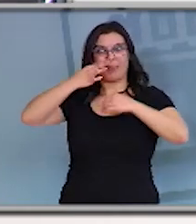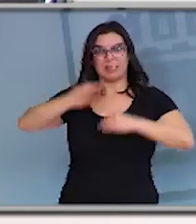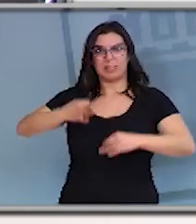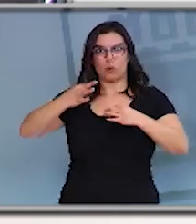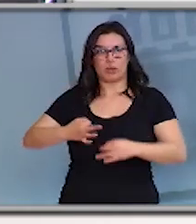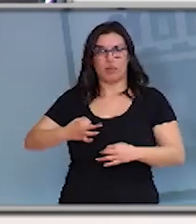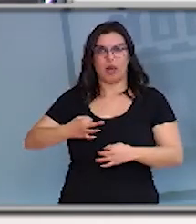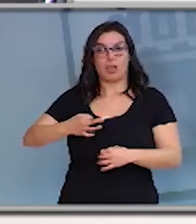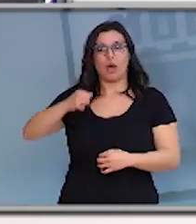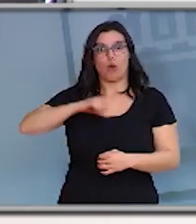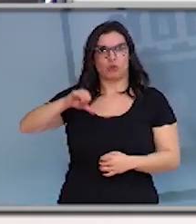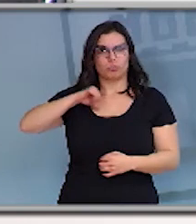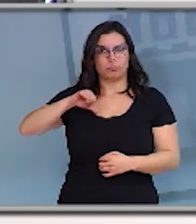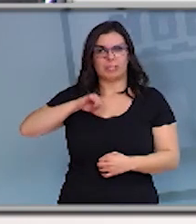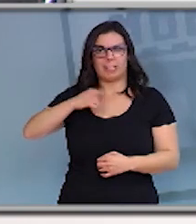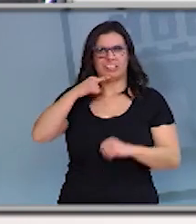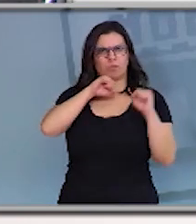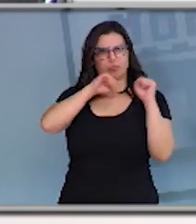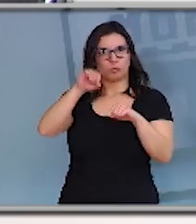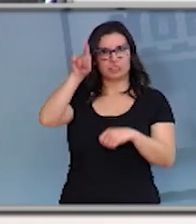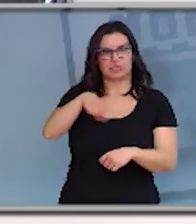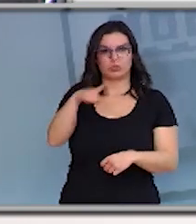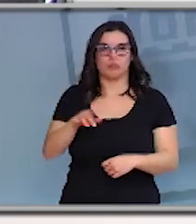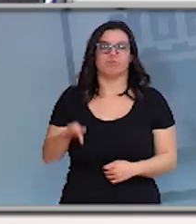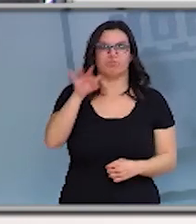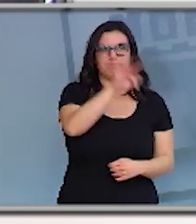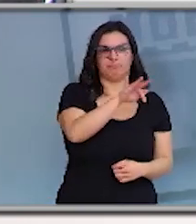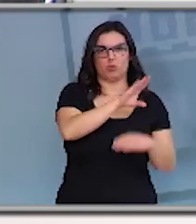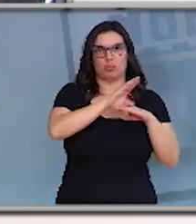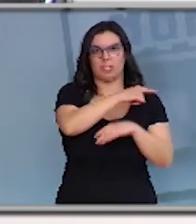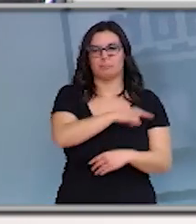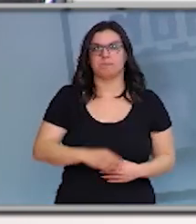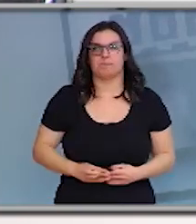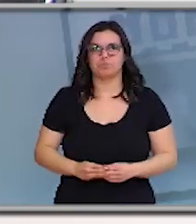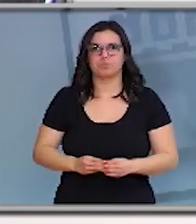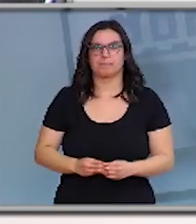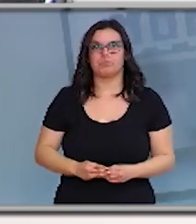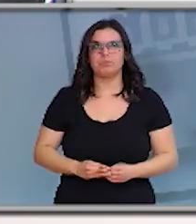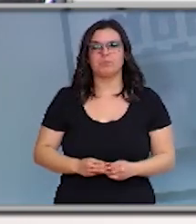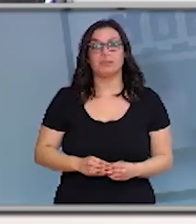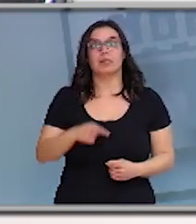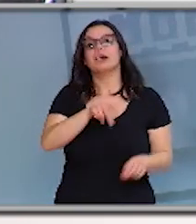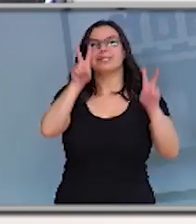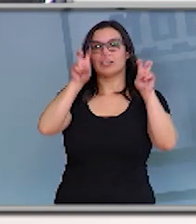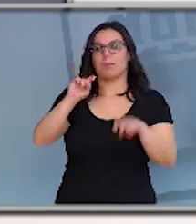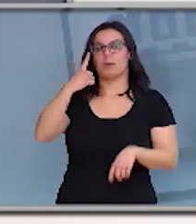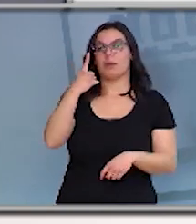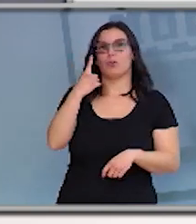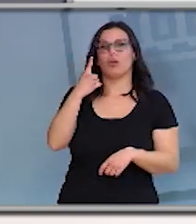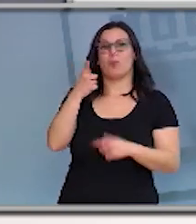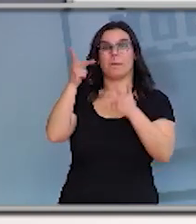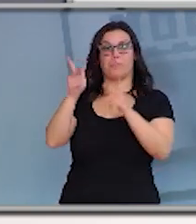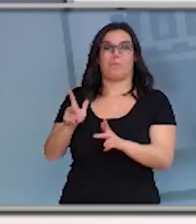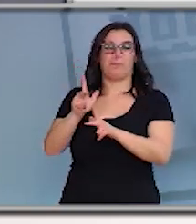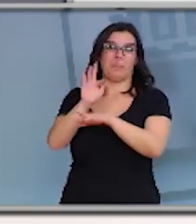estaban surgiendo en el hospital de Miranda? La consejera contesta esta pregunta. Bien, en relación a este tema, primero, el velatorio se produjo